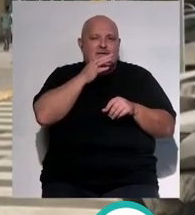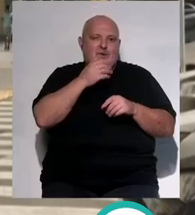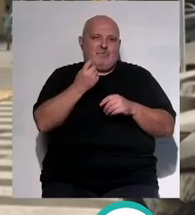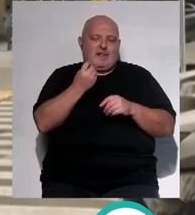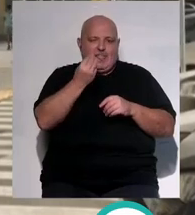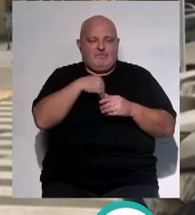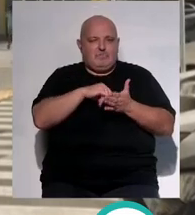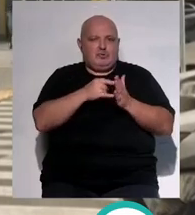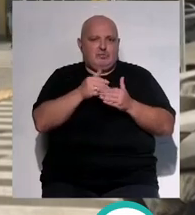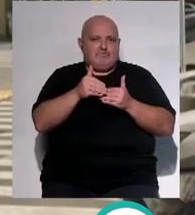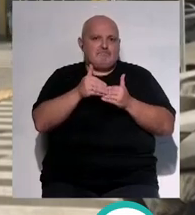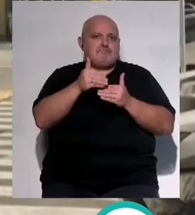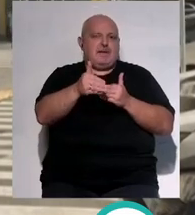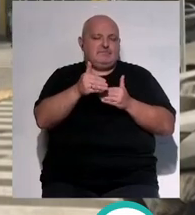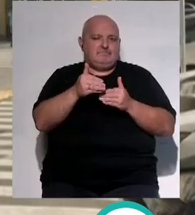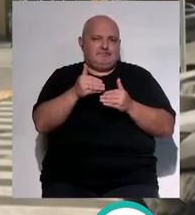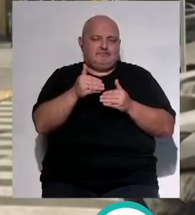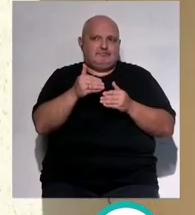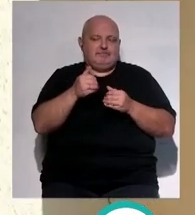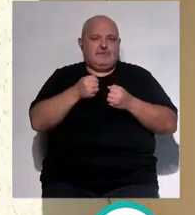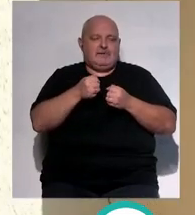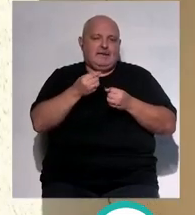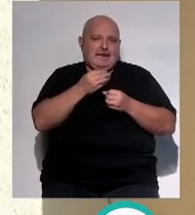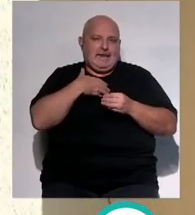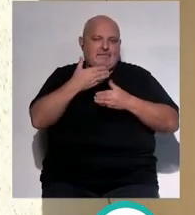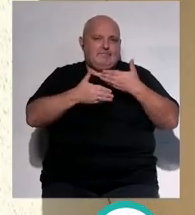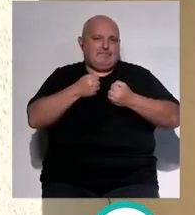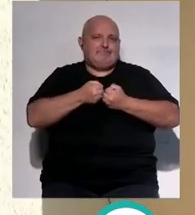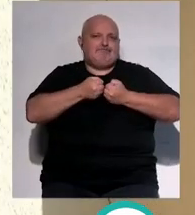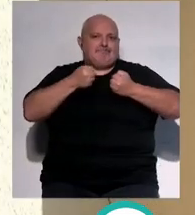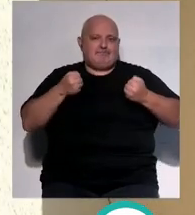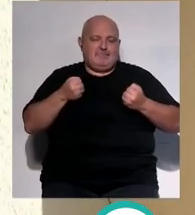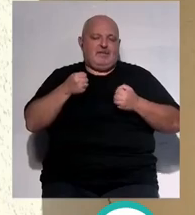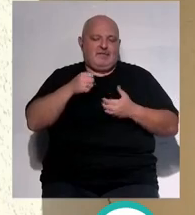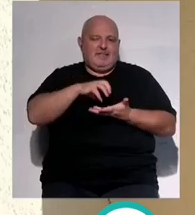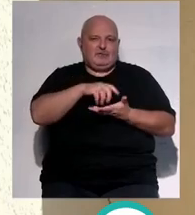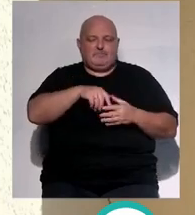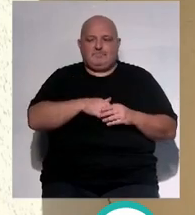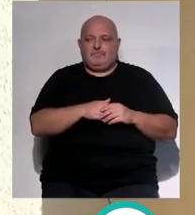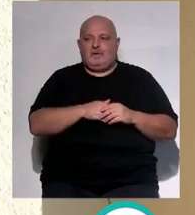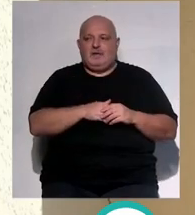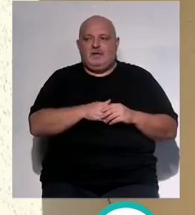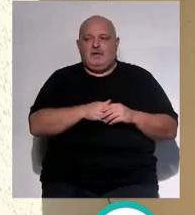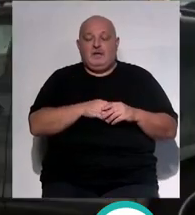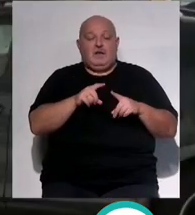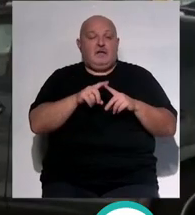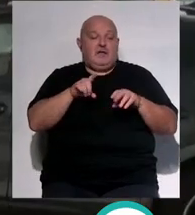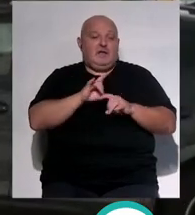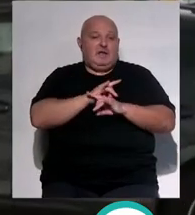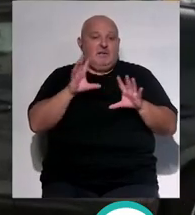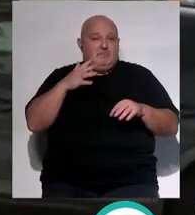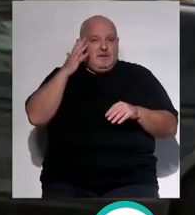no hayamos llegado a cabo la cometida que queremos llevar a cabo para volver a abrir el centro si tienen claro que